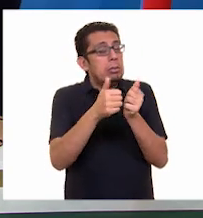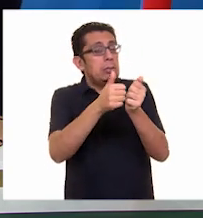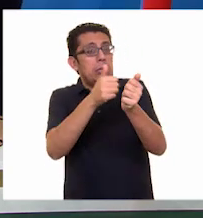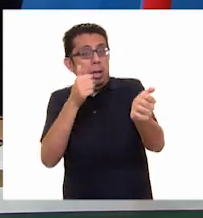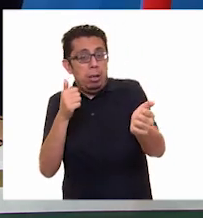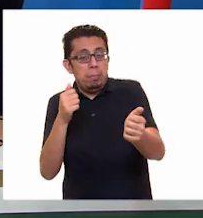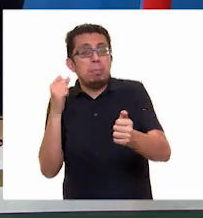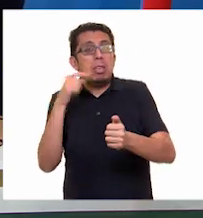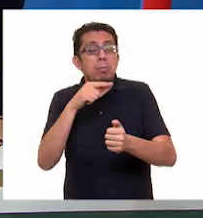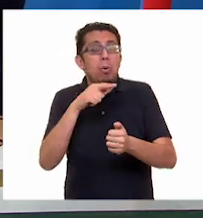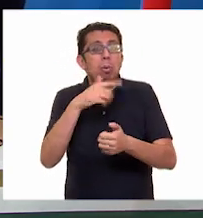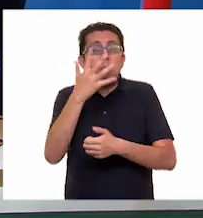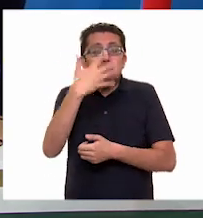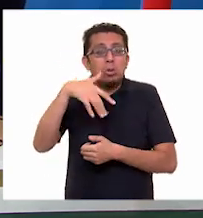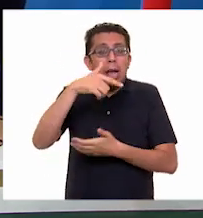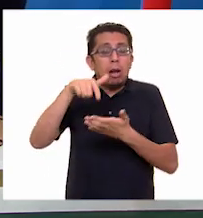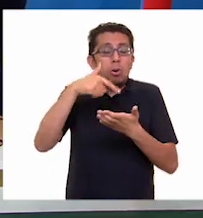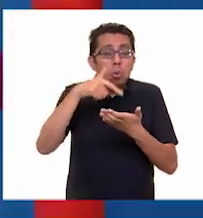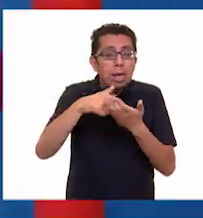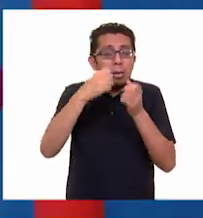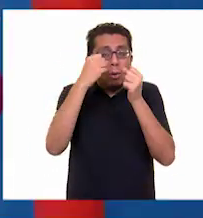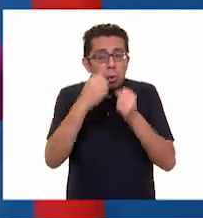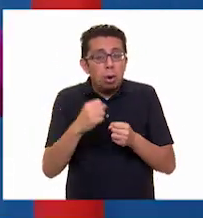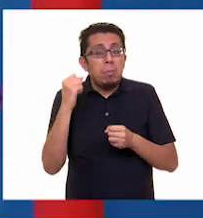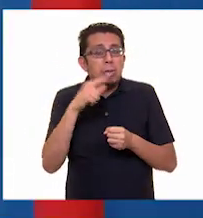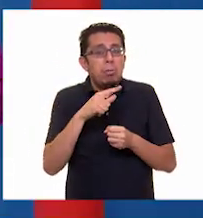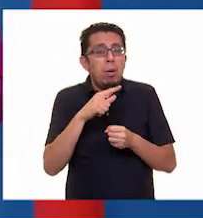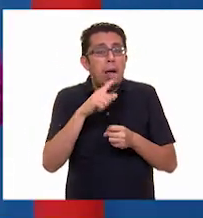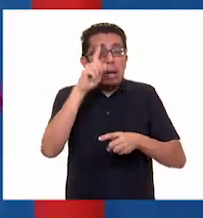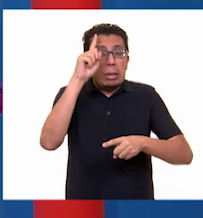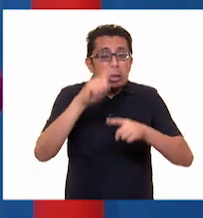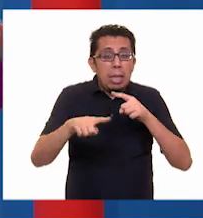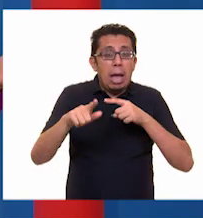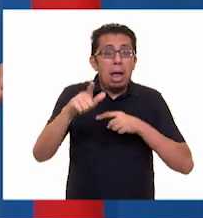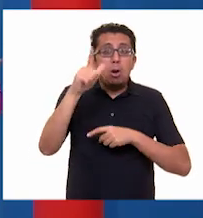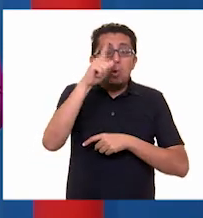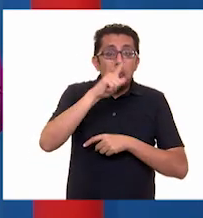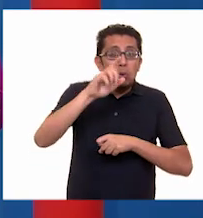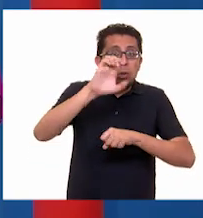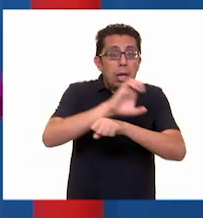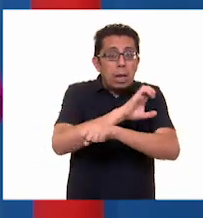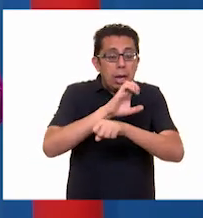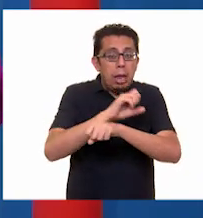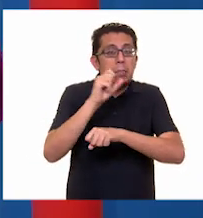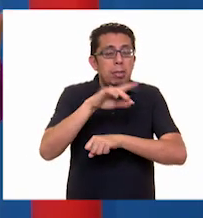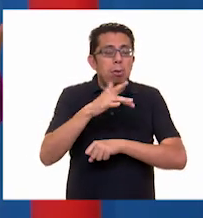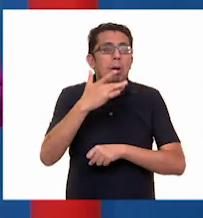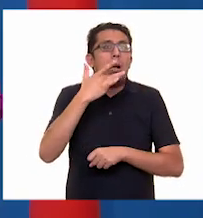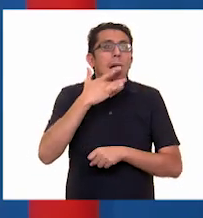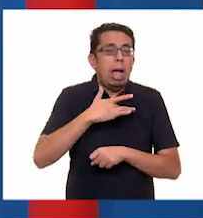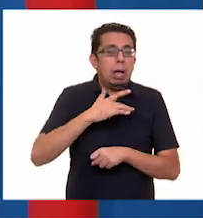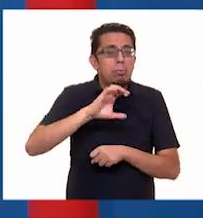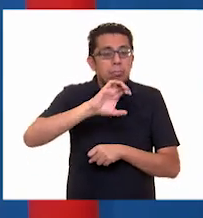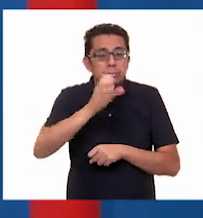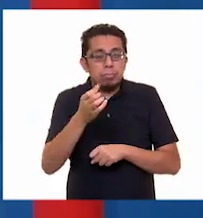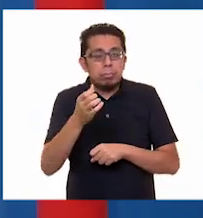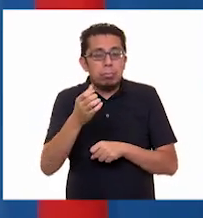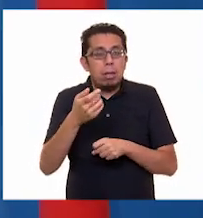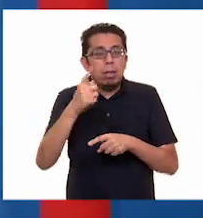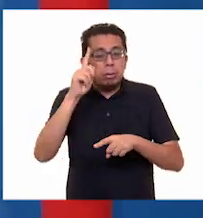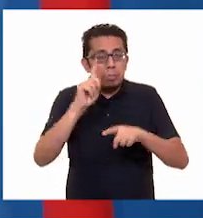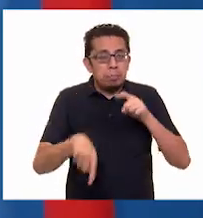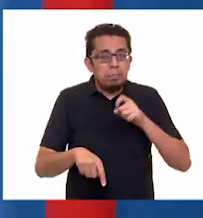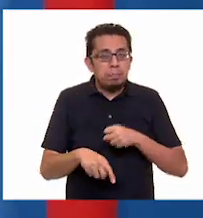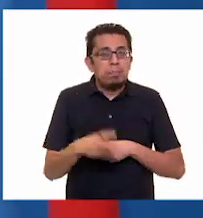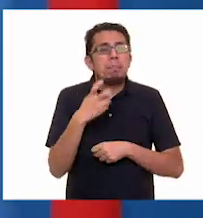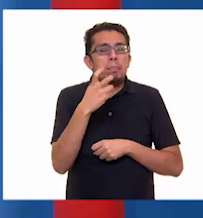cortar el suministro de gas y electricidad. Muy bien, Ale. Muchas gracias. Entonces, colocaremos en el centro la palabra durante,